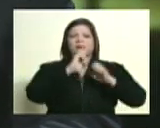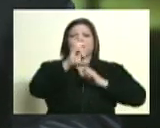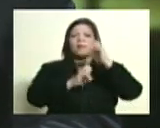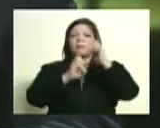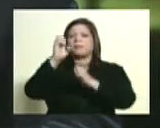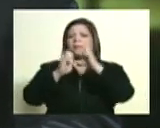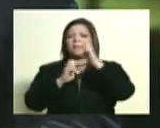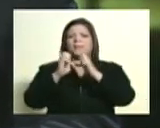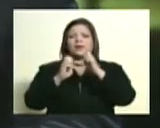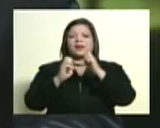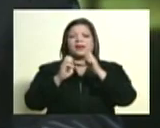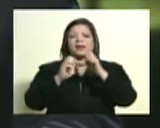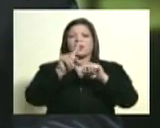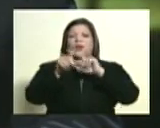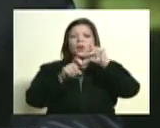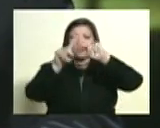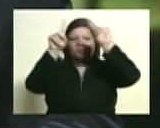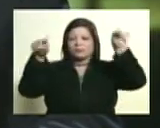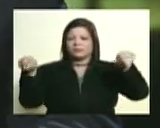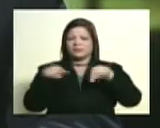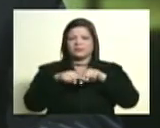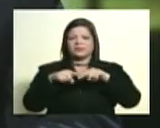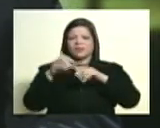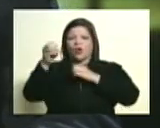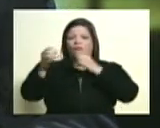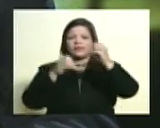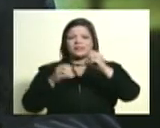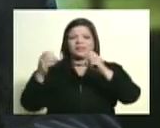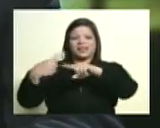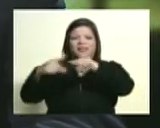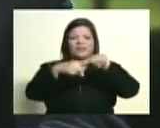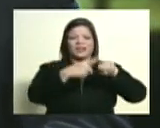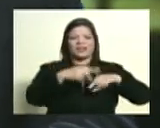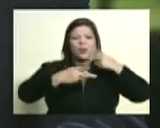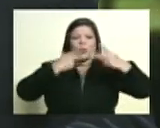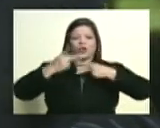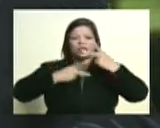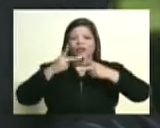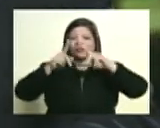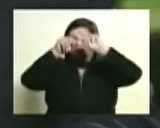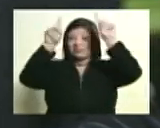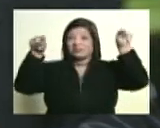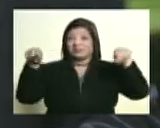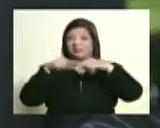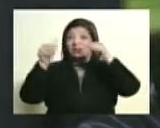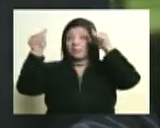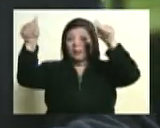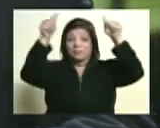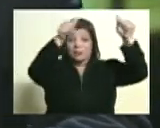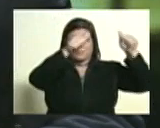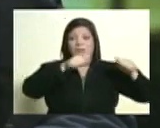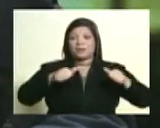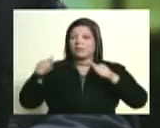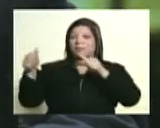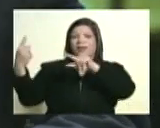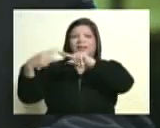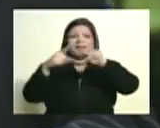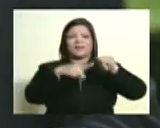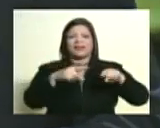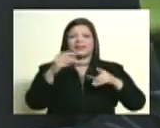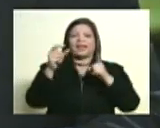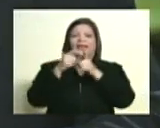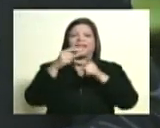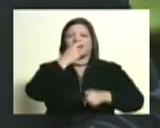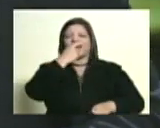cómo eran los retratos de Bolívar que había en las oficinas de los dirigentes políticos, de los dirigentes del país, son en los tiempos de la Cuarta República.